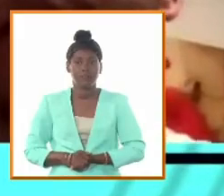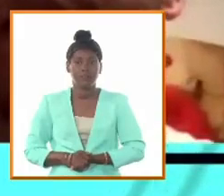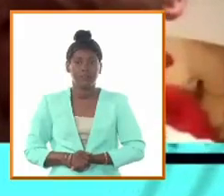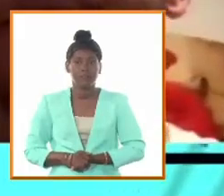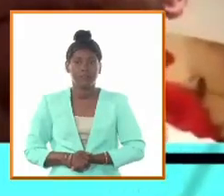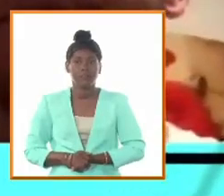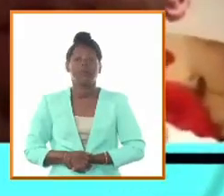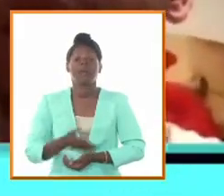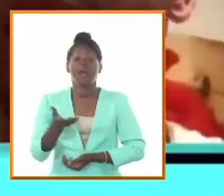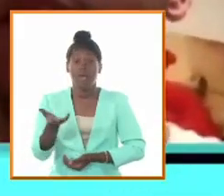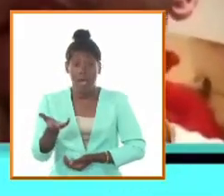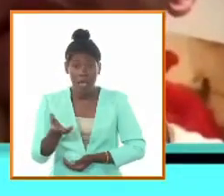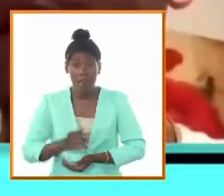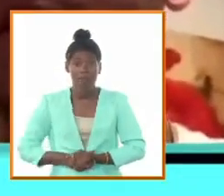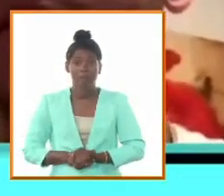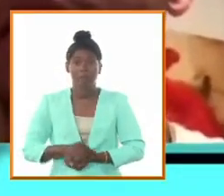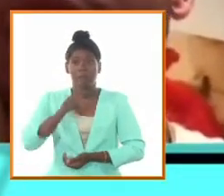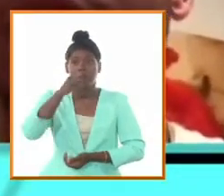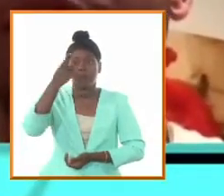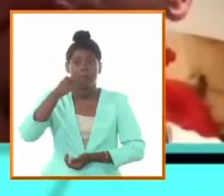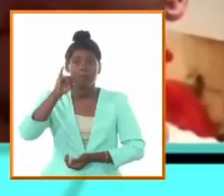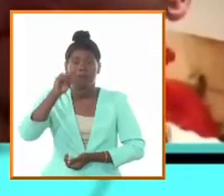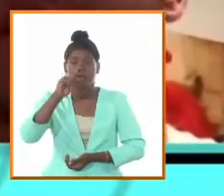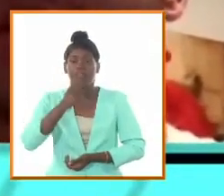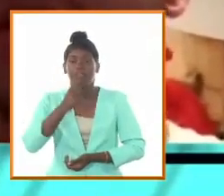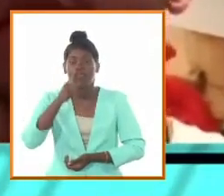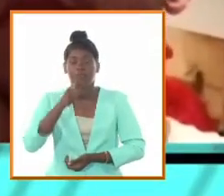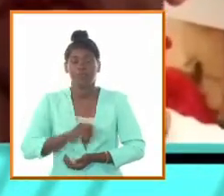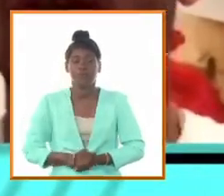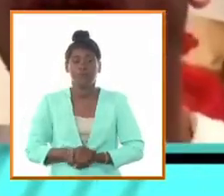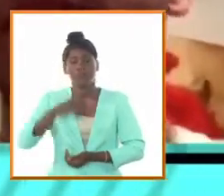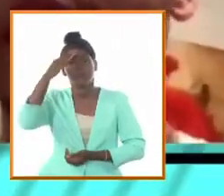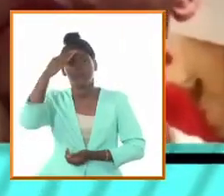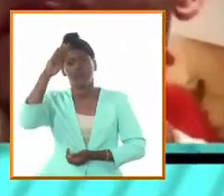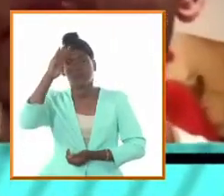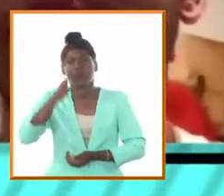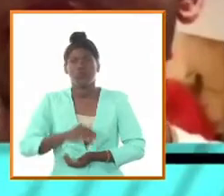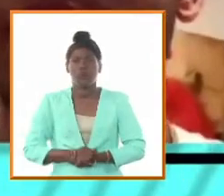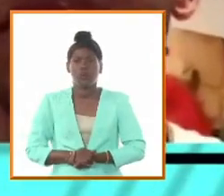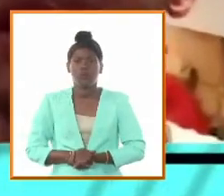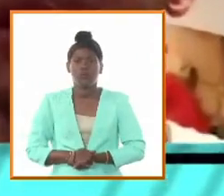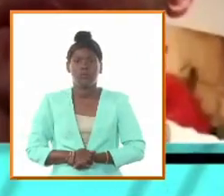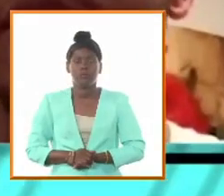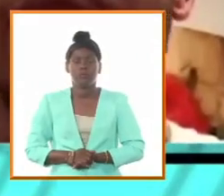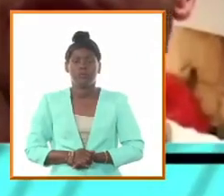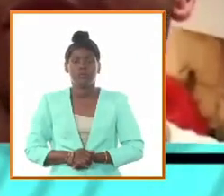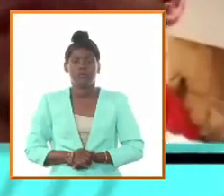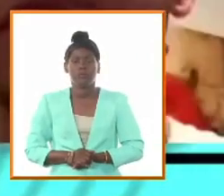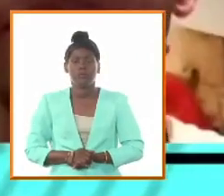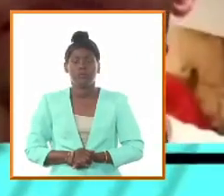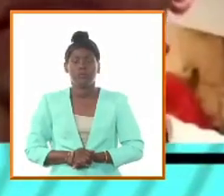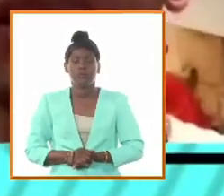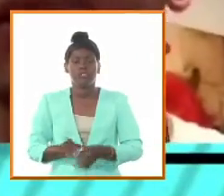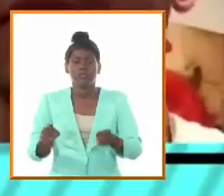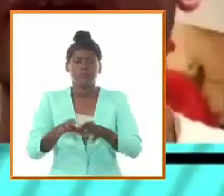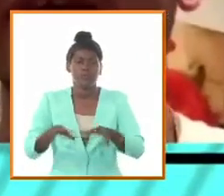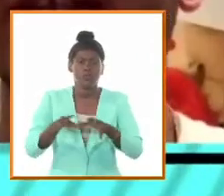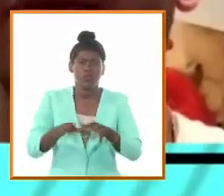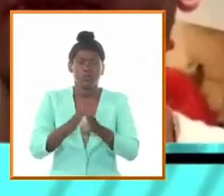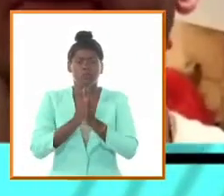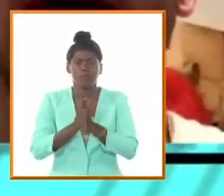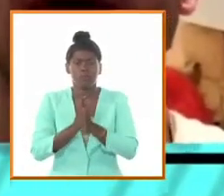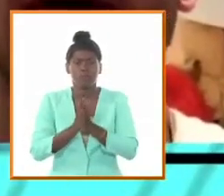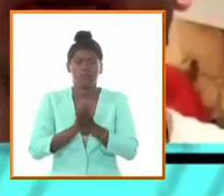Biden Cuba en la calle están preguntando medicina o bebida por